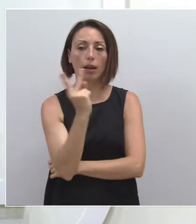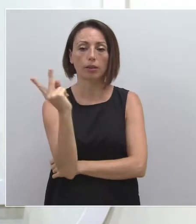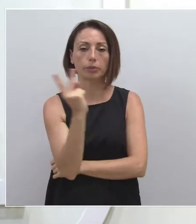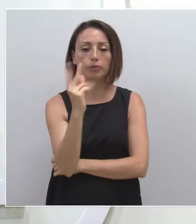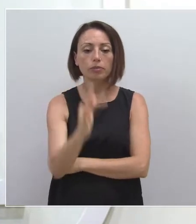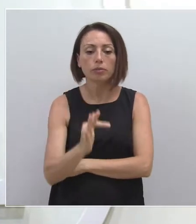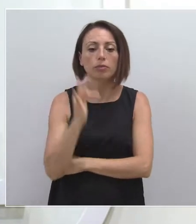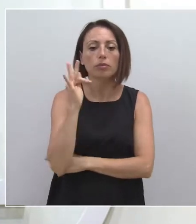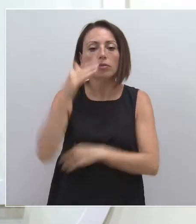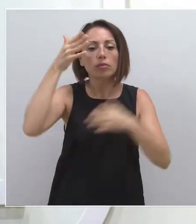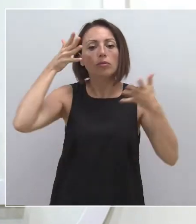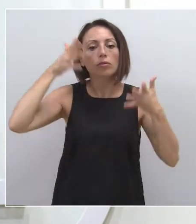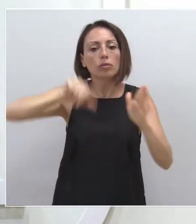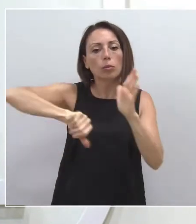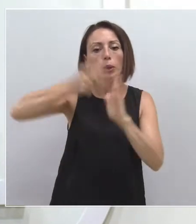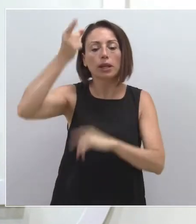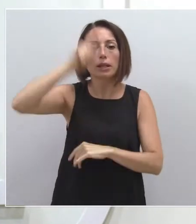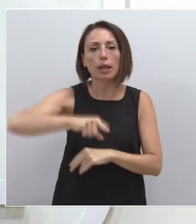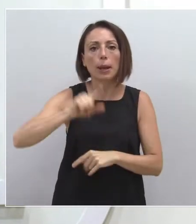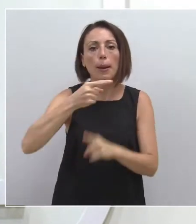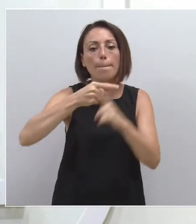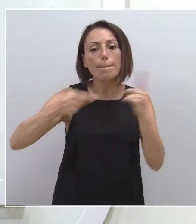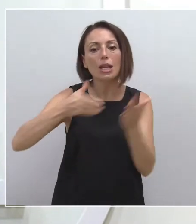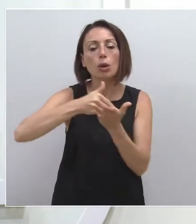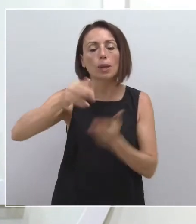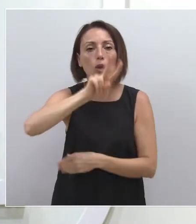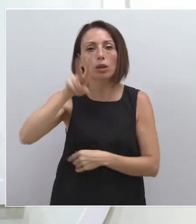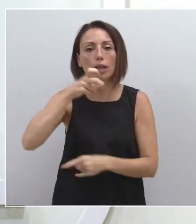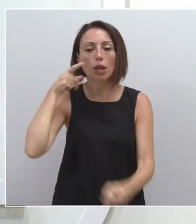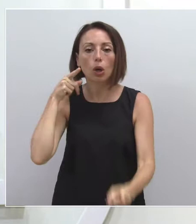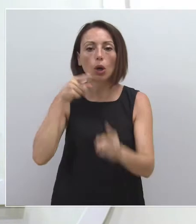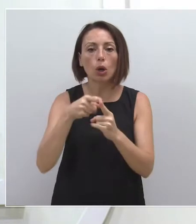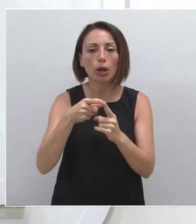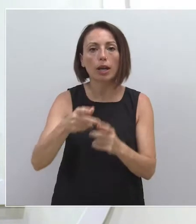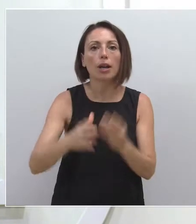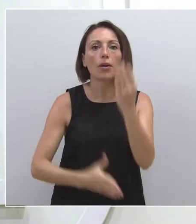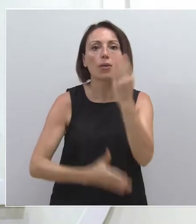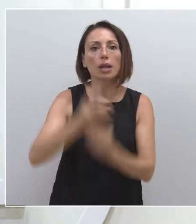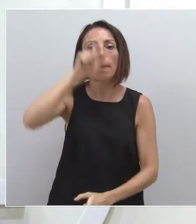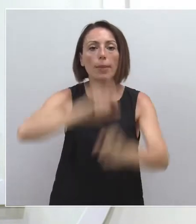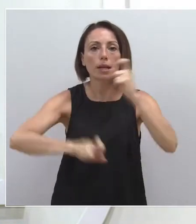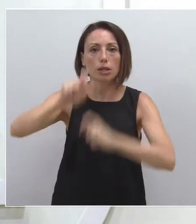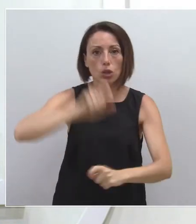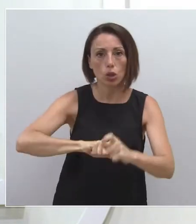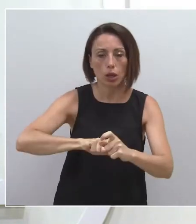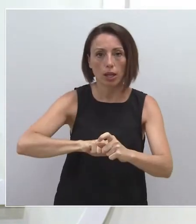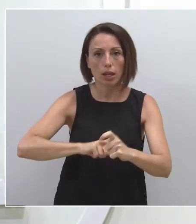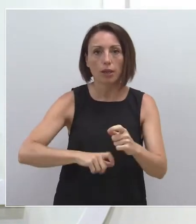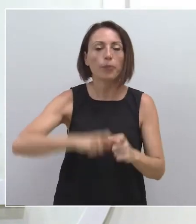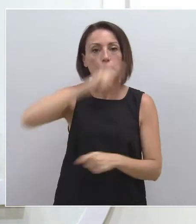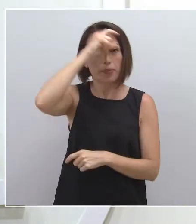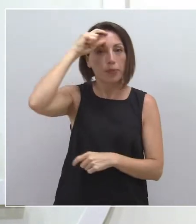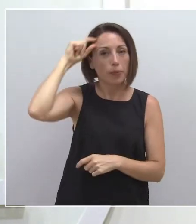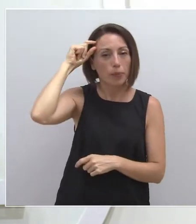Además, el Consejo ha aprobado también medio millón de euros para la Federación de Asociaciones de Discapacitados Psíquicos de la